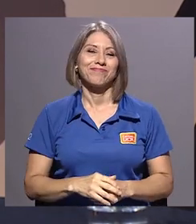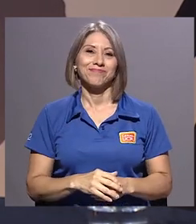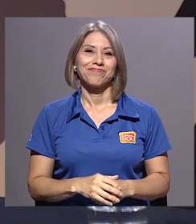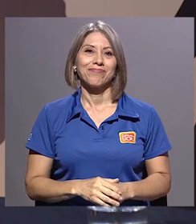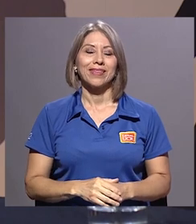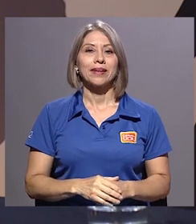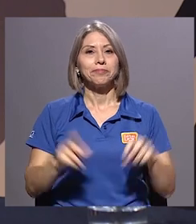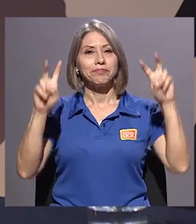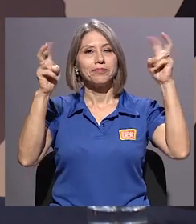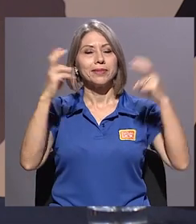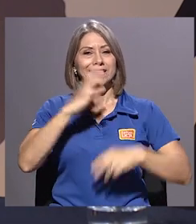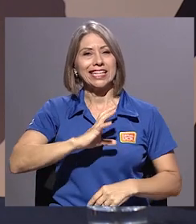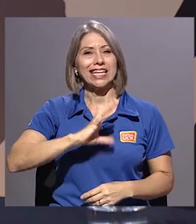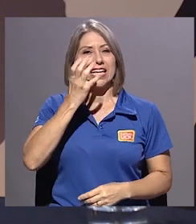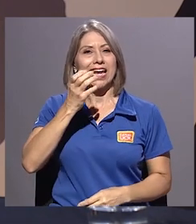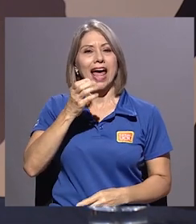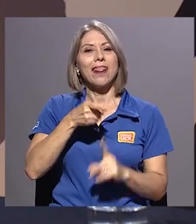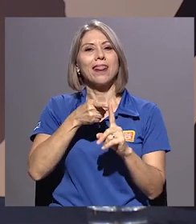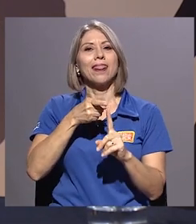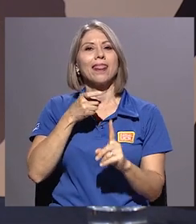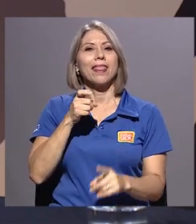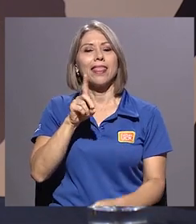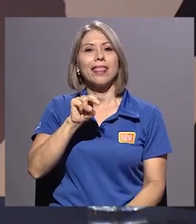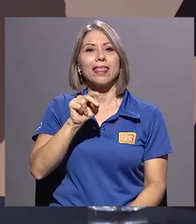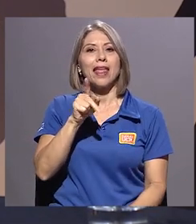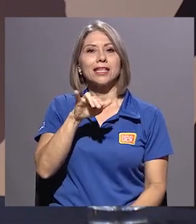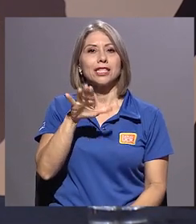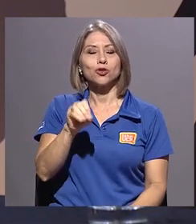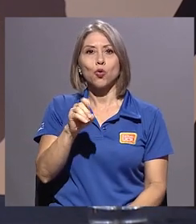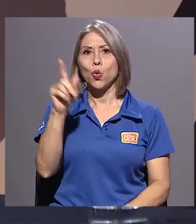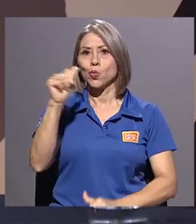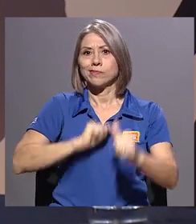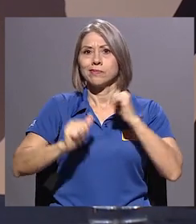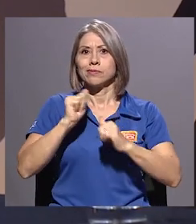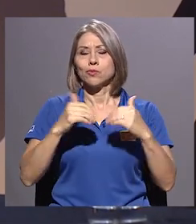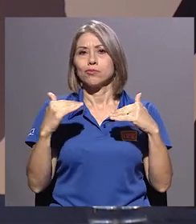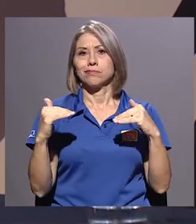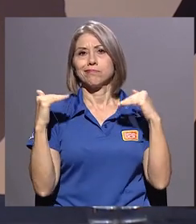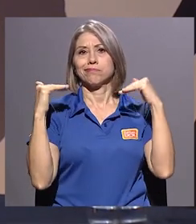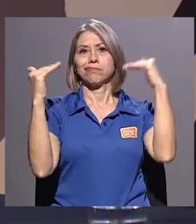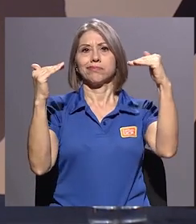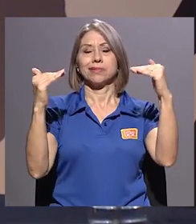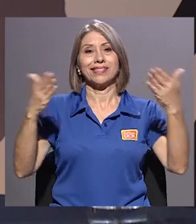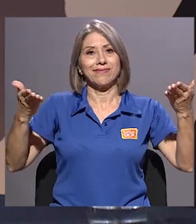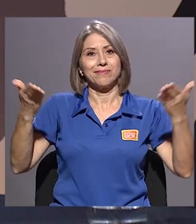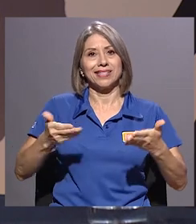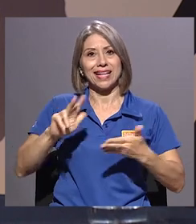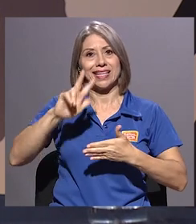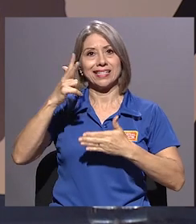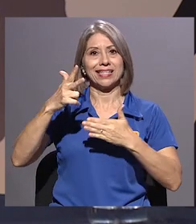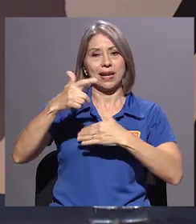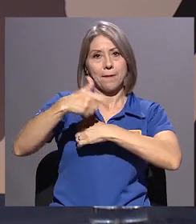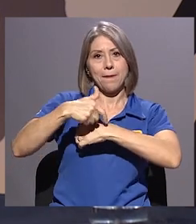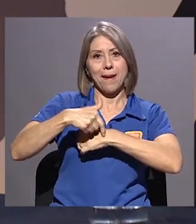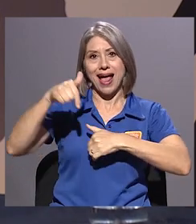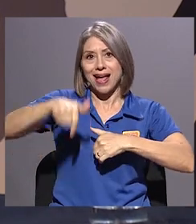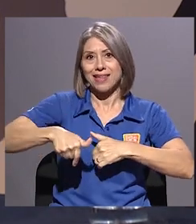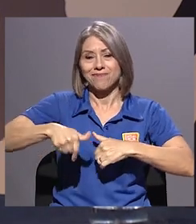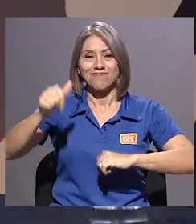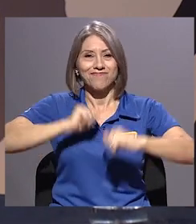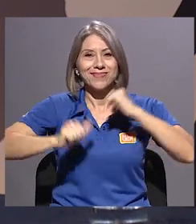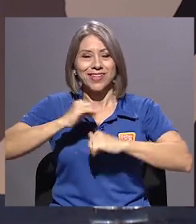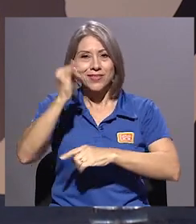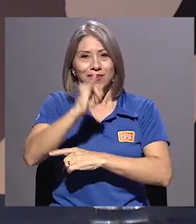Ira de Narciso, un espectáculo teatral de primer nivel que se va a presentar en su tercera temporada aquí en el Teatro de las Artes en la